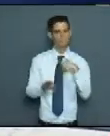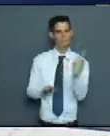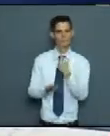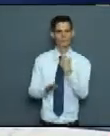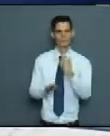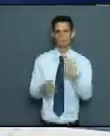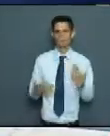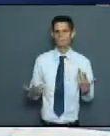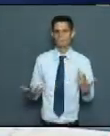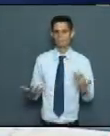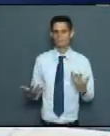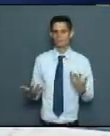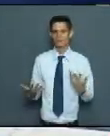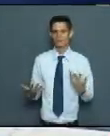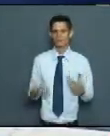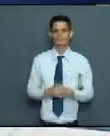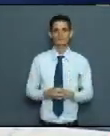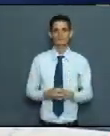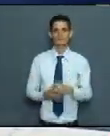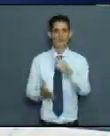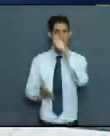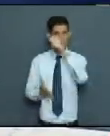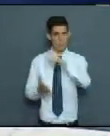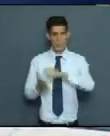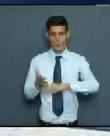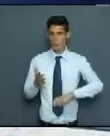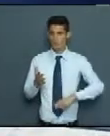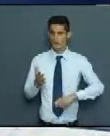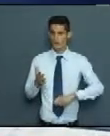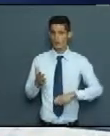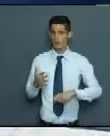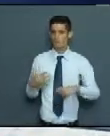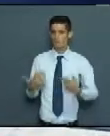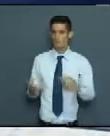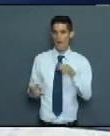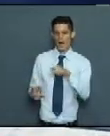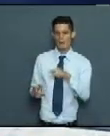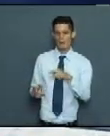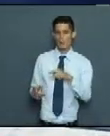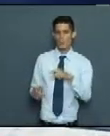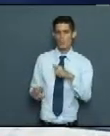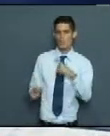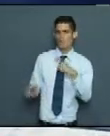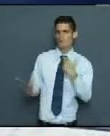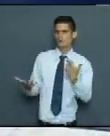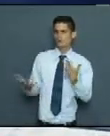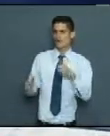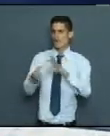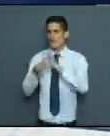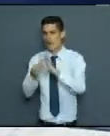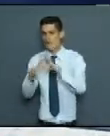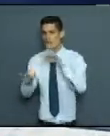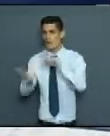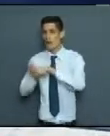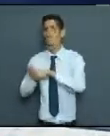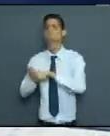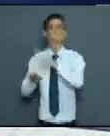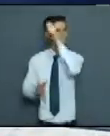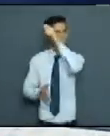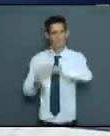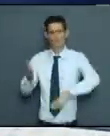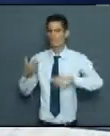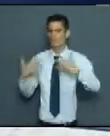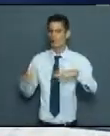de multa no, la multa la vamos a aplicar en dependencia de las violaciones. Aún insatisfecho,